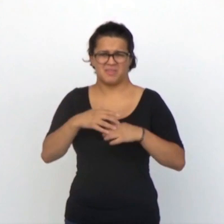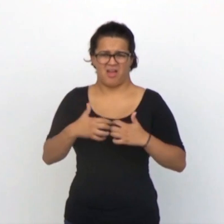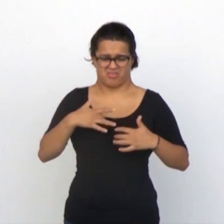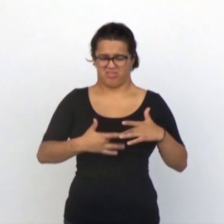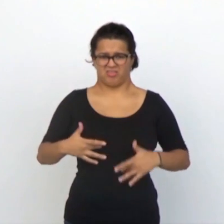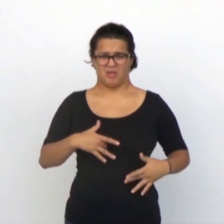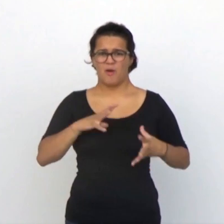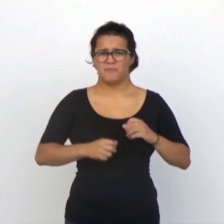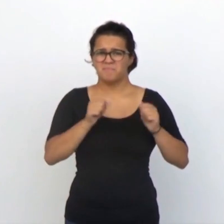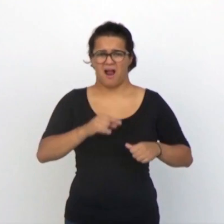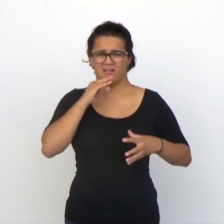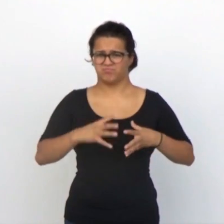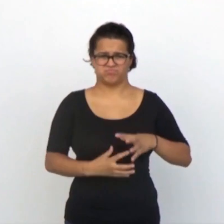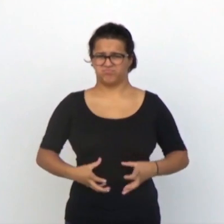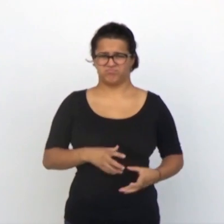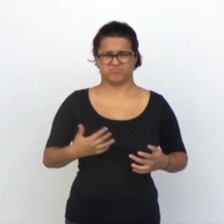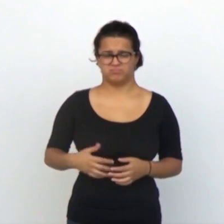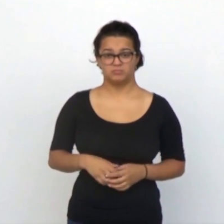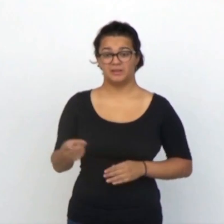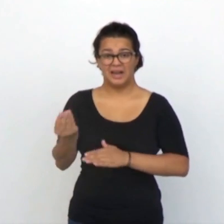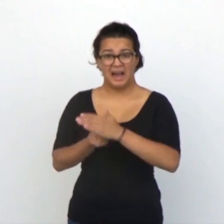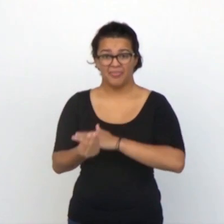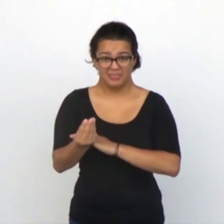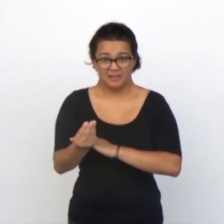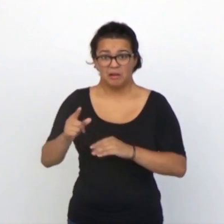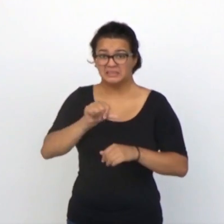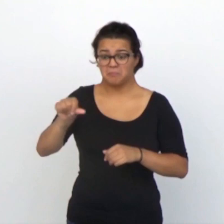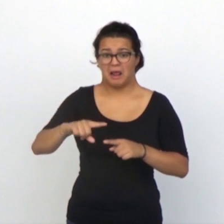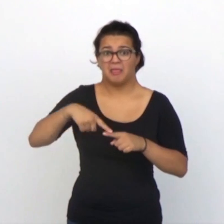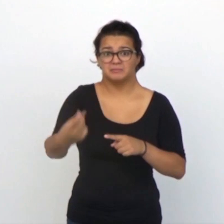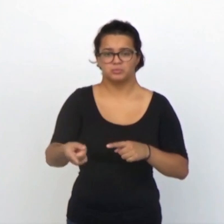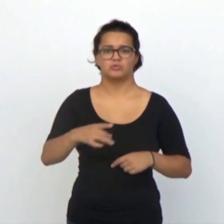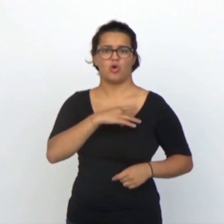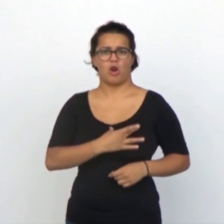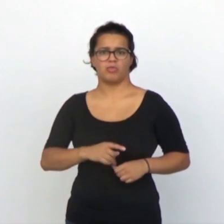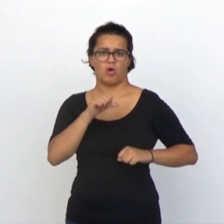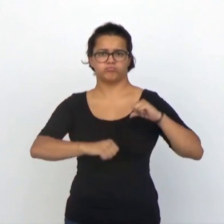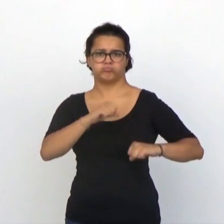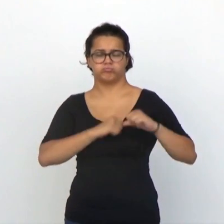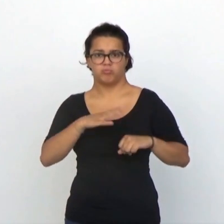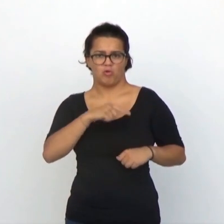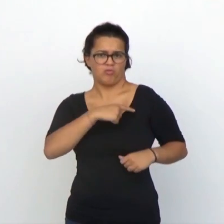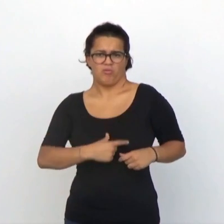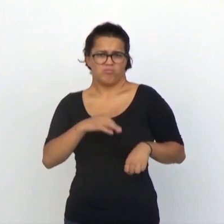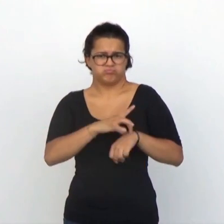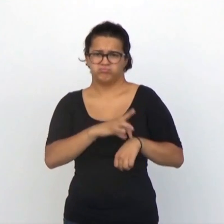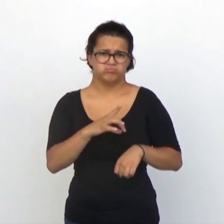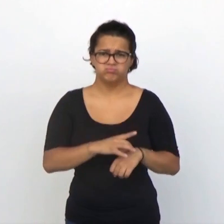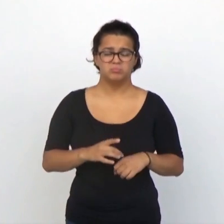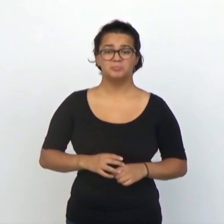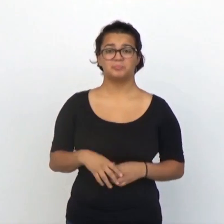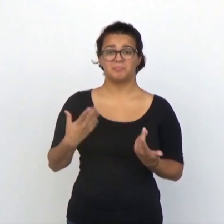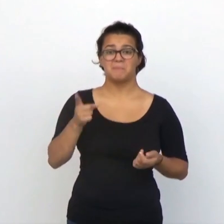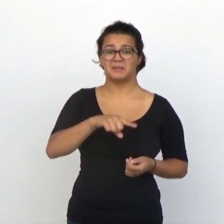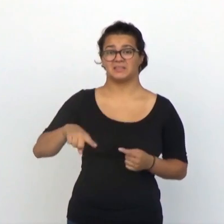enfermedad que se acompaña de múltiples malformaciones congénitas. A las pocas semanas de vida fue operado de una grave malformación cardíaca